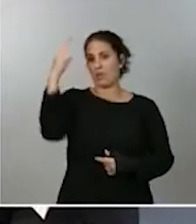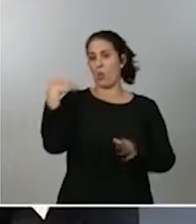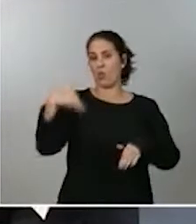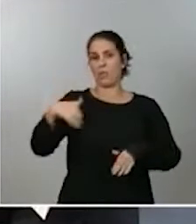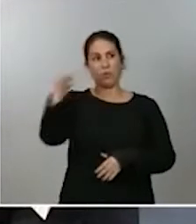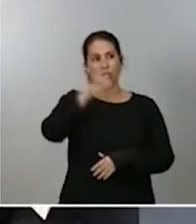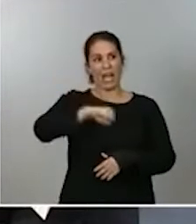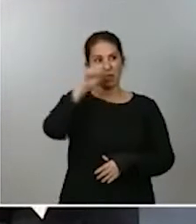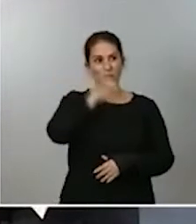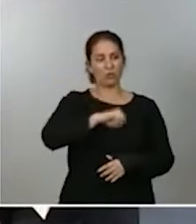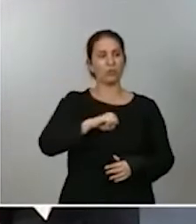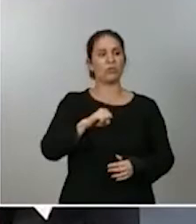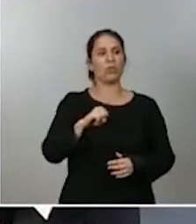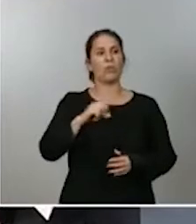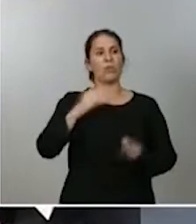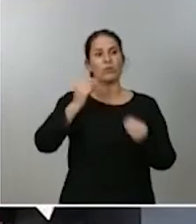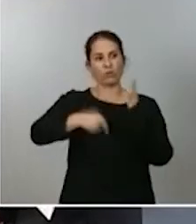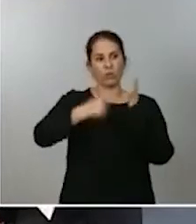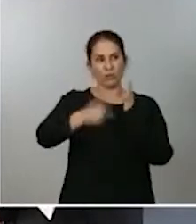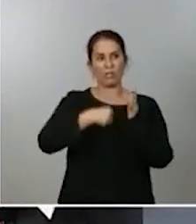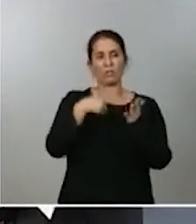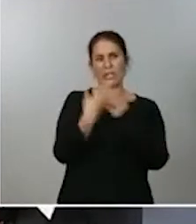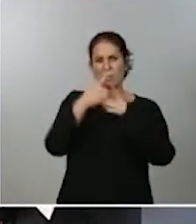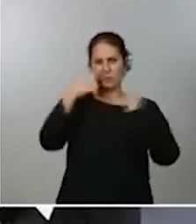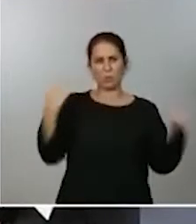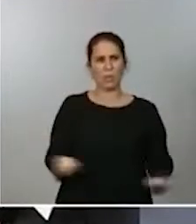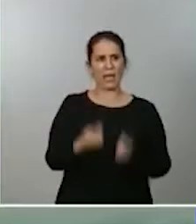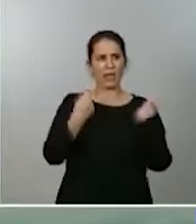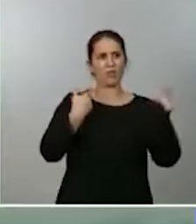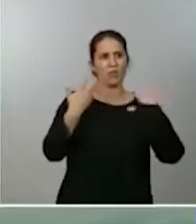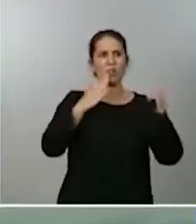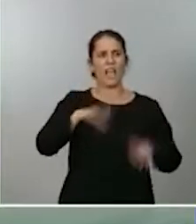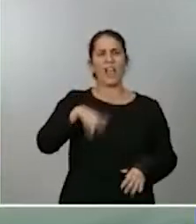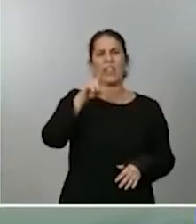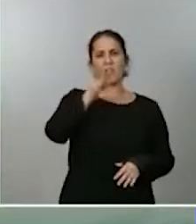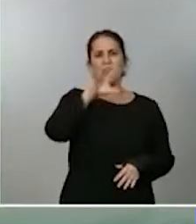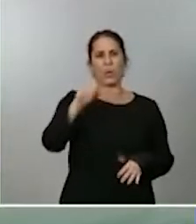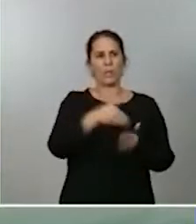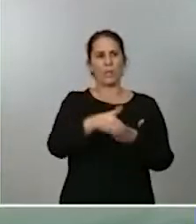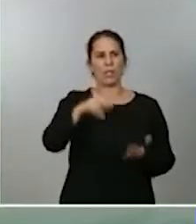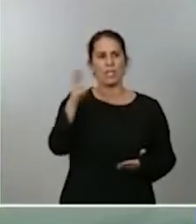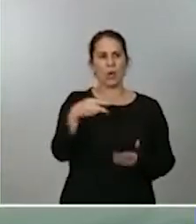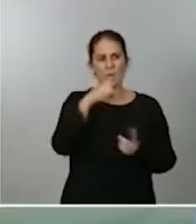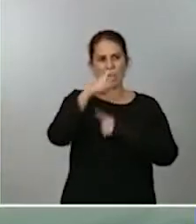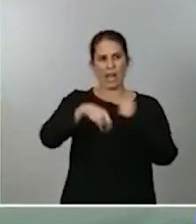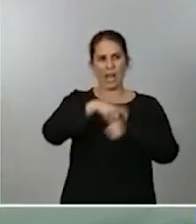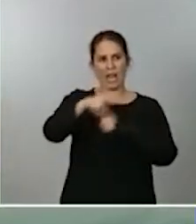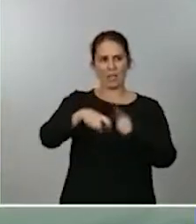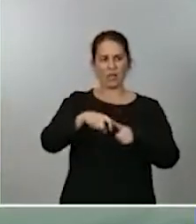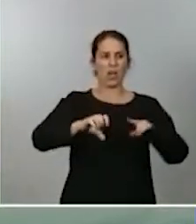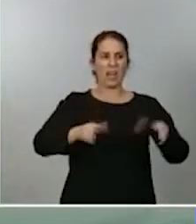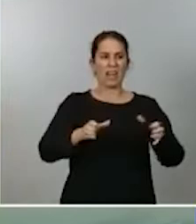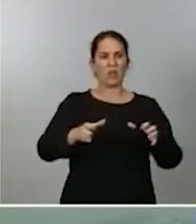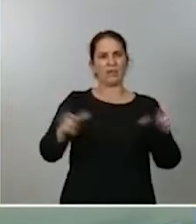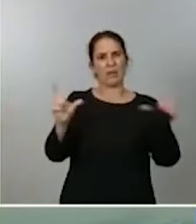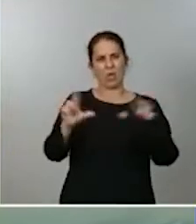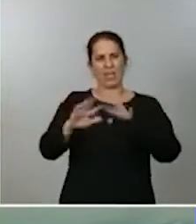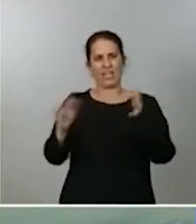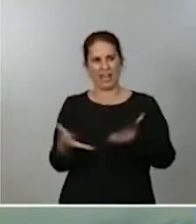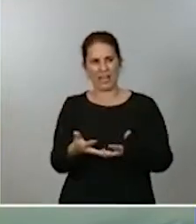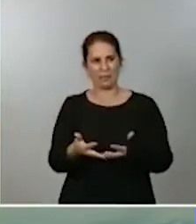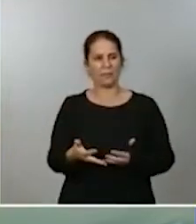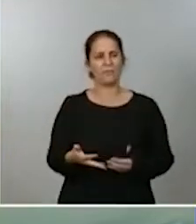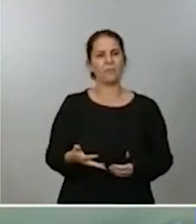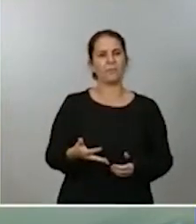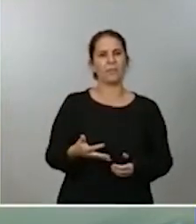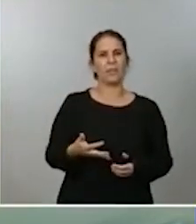publicado en el periódico que anda alrededor de los 150 millones de euros al año en radio, televisión, internet y quería preguntarle si el